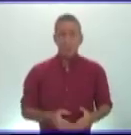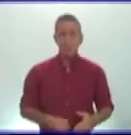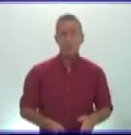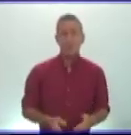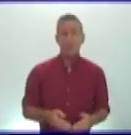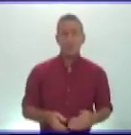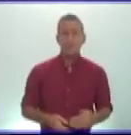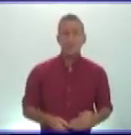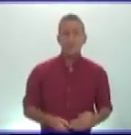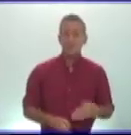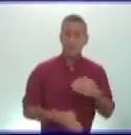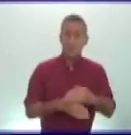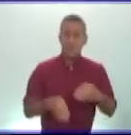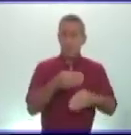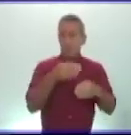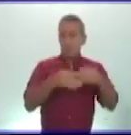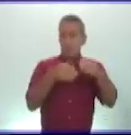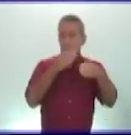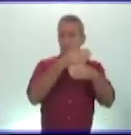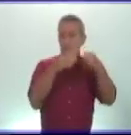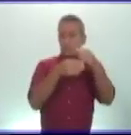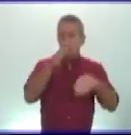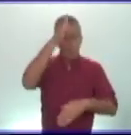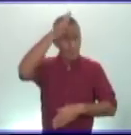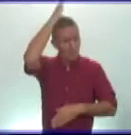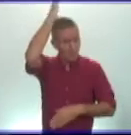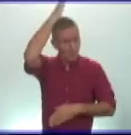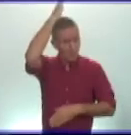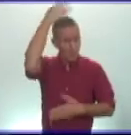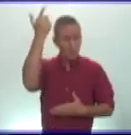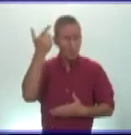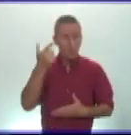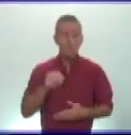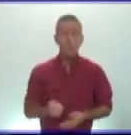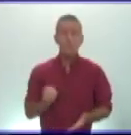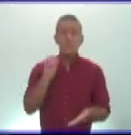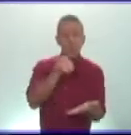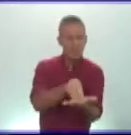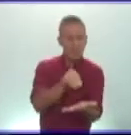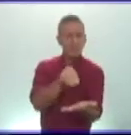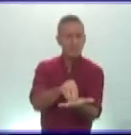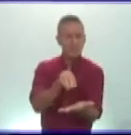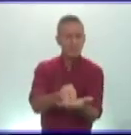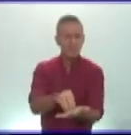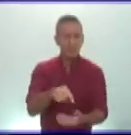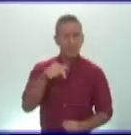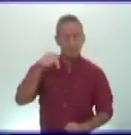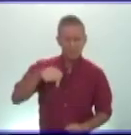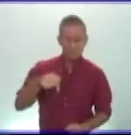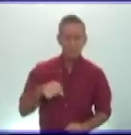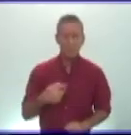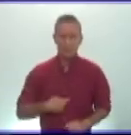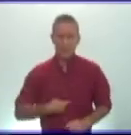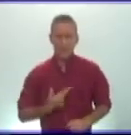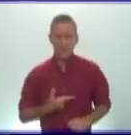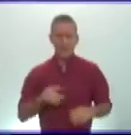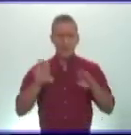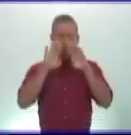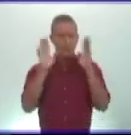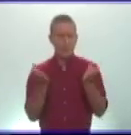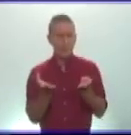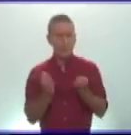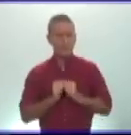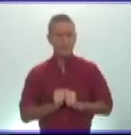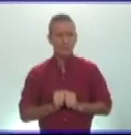de la de la civilización romana y como también esos aportes siguen todavía vigente en la cultura universal incluso no